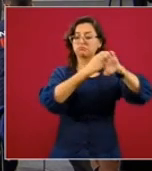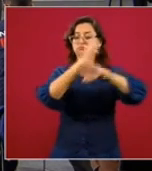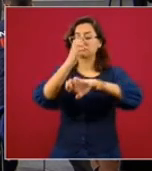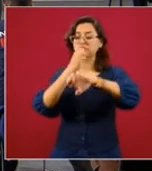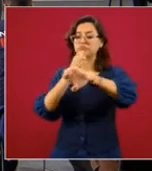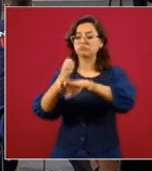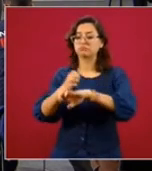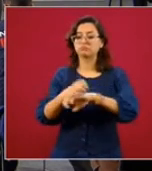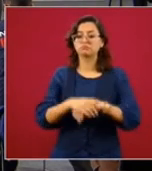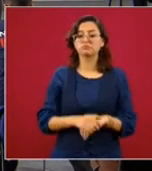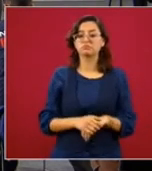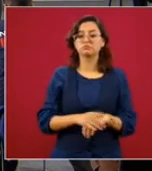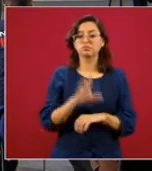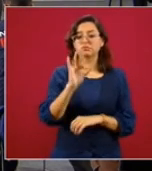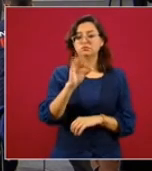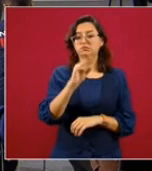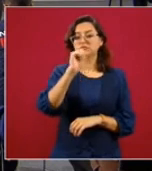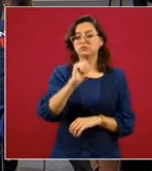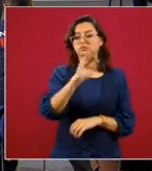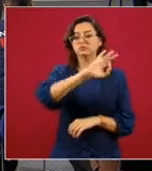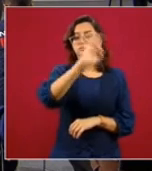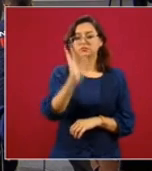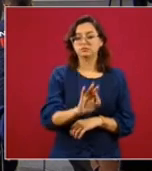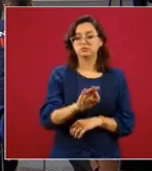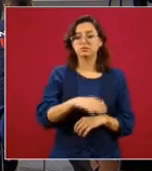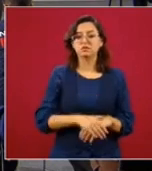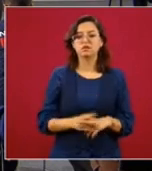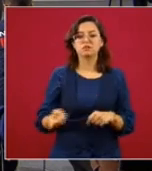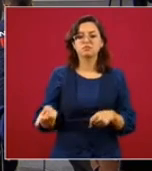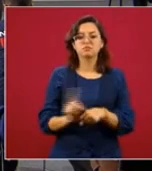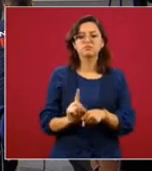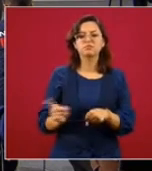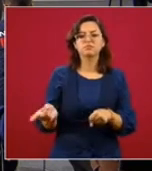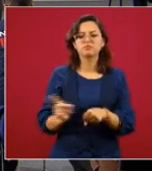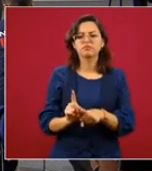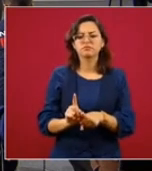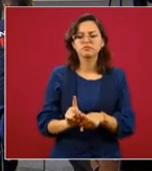49 por ciento. Entonces, esto es diario, pero hay